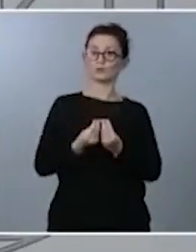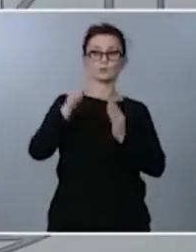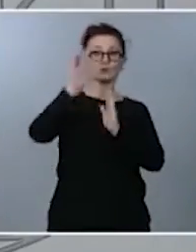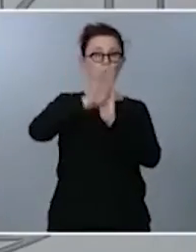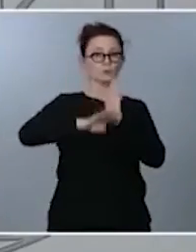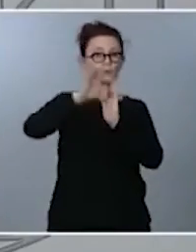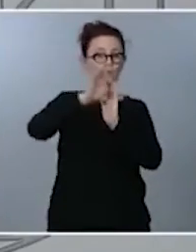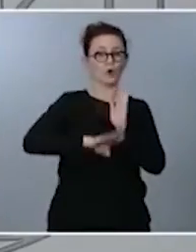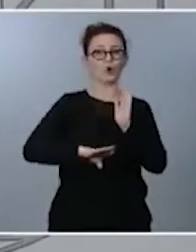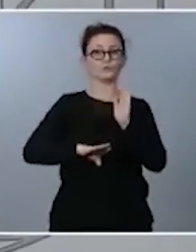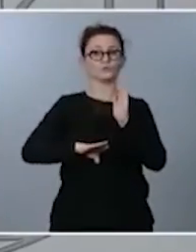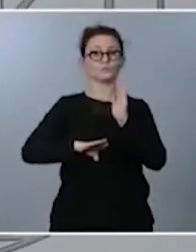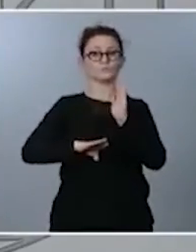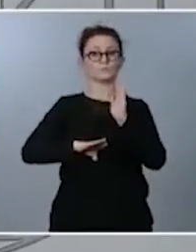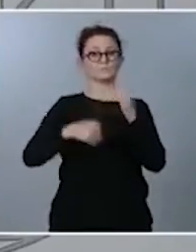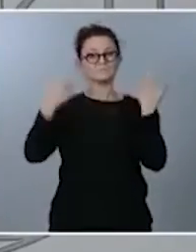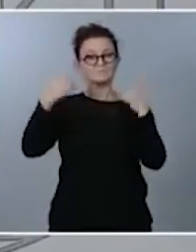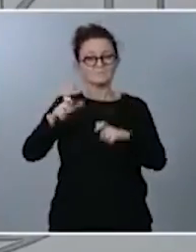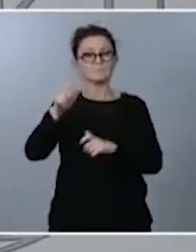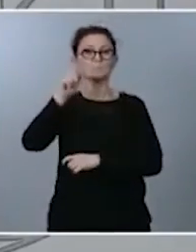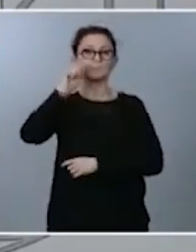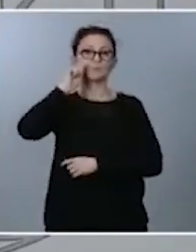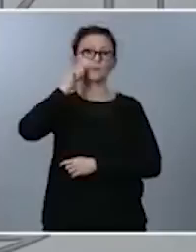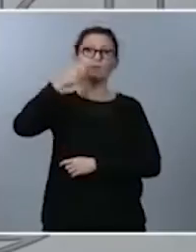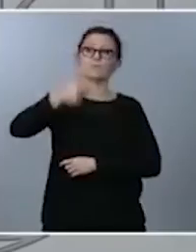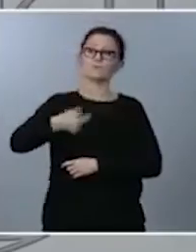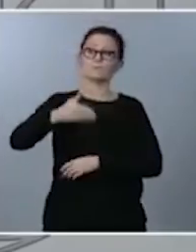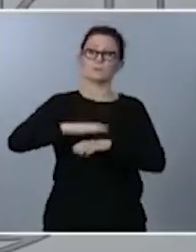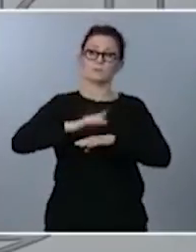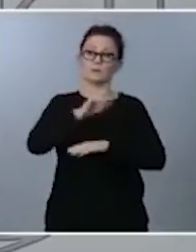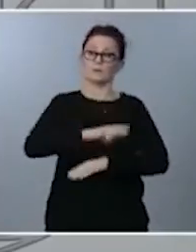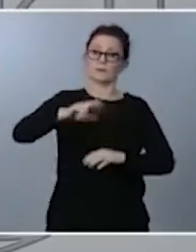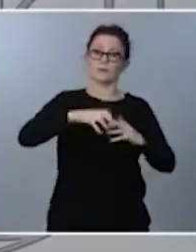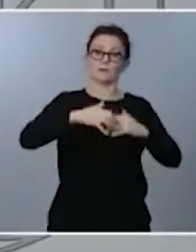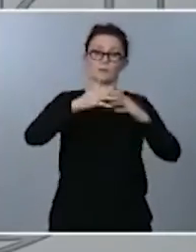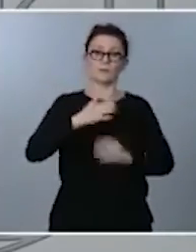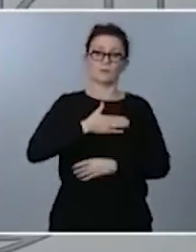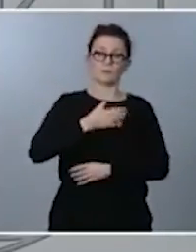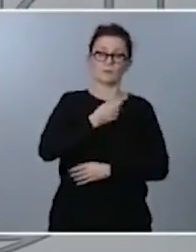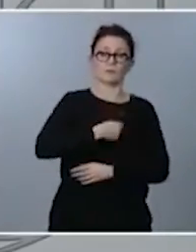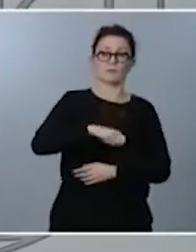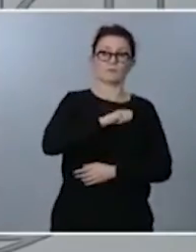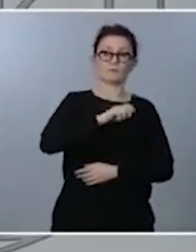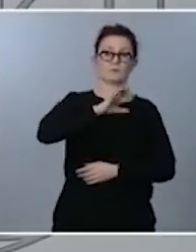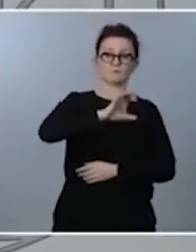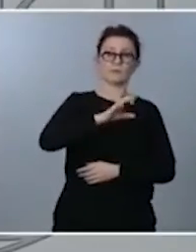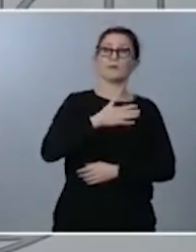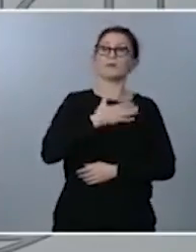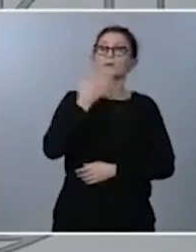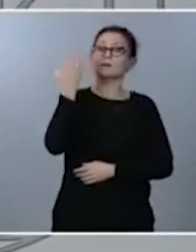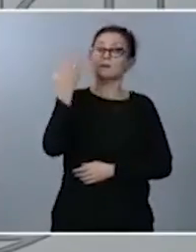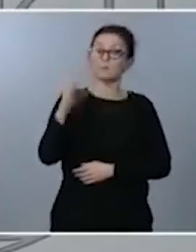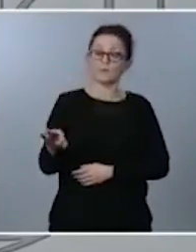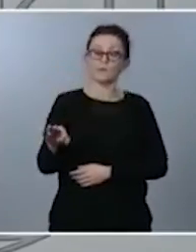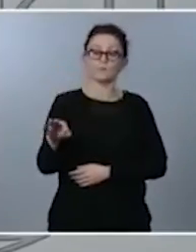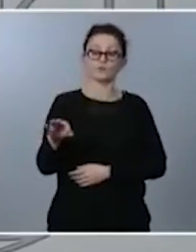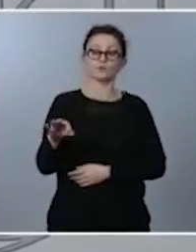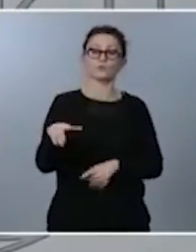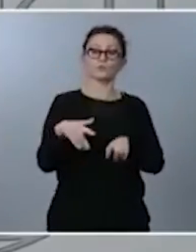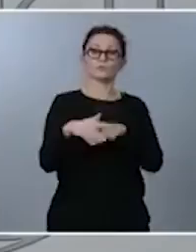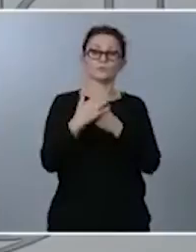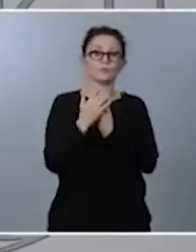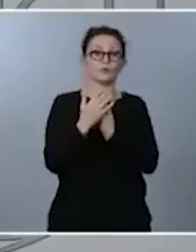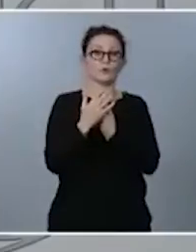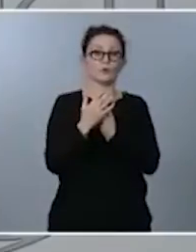del sector turístico imprescindibles para la recuperación de nuestro país y, ser posible, podamos extender esa situación desde las